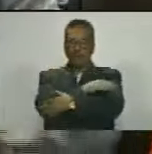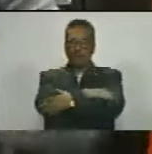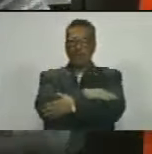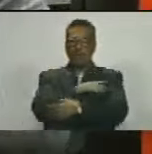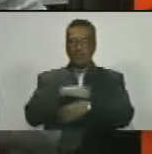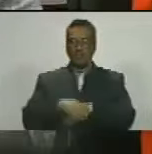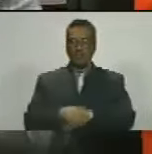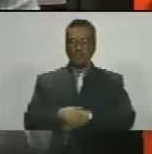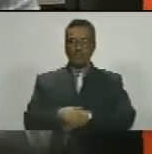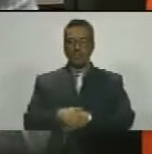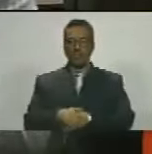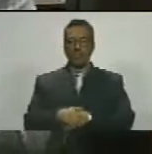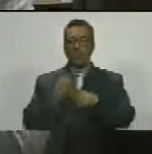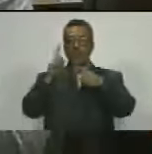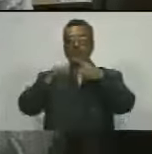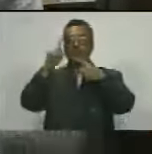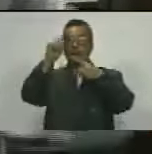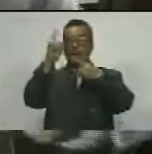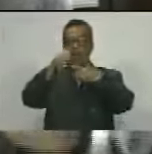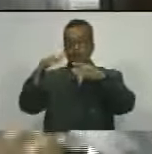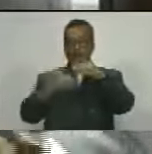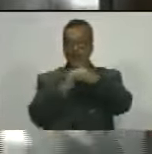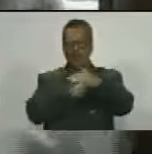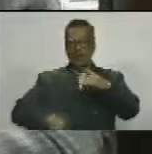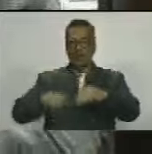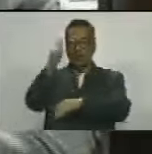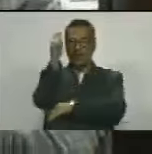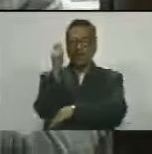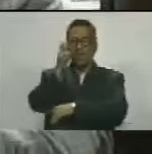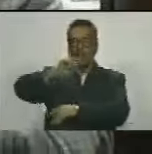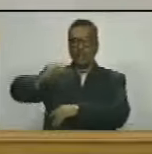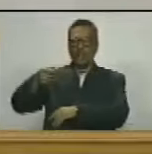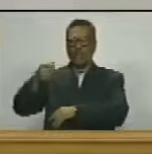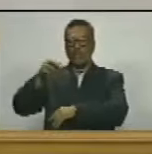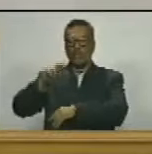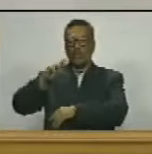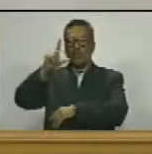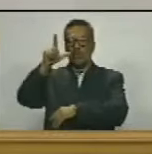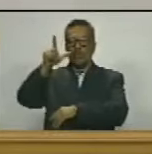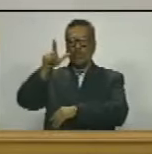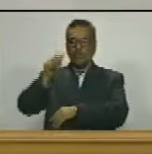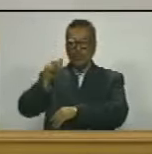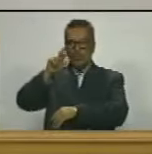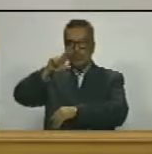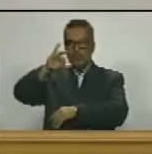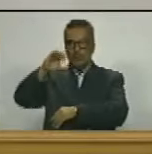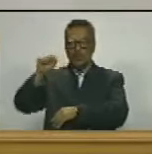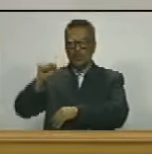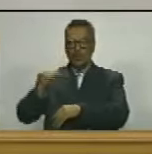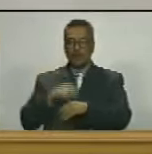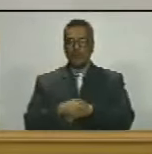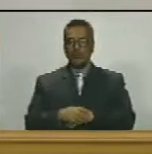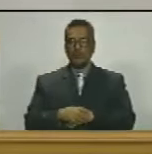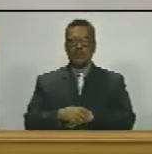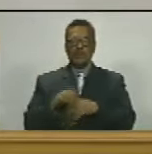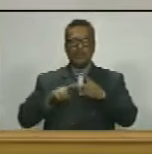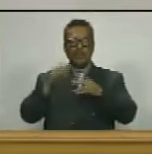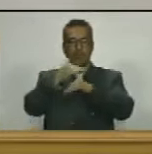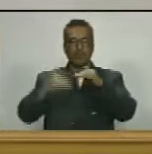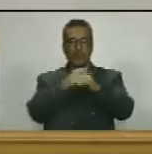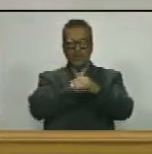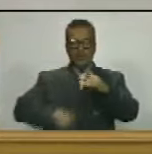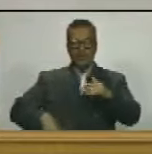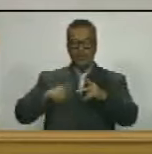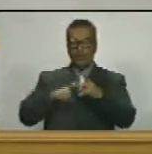primera vicepresidenta diputada gloria castillo de durán segundo